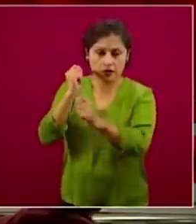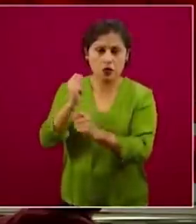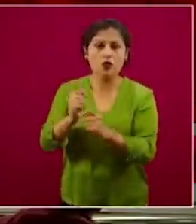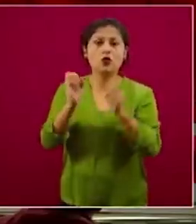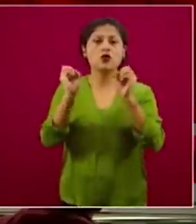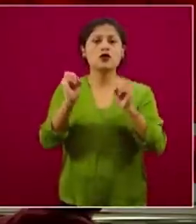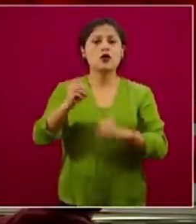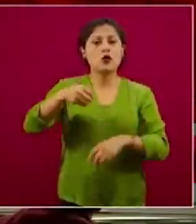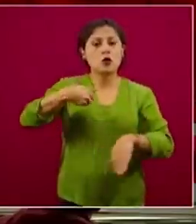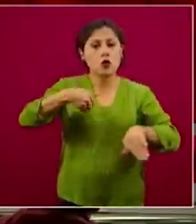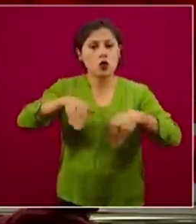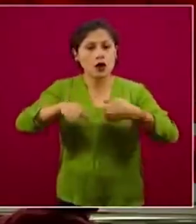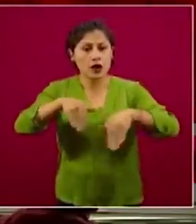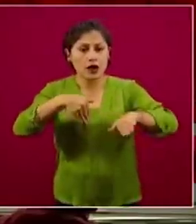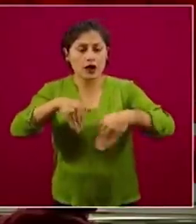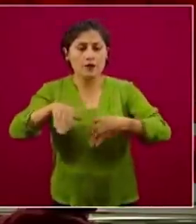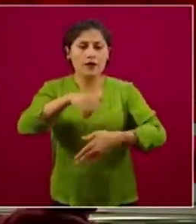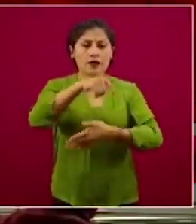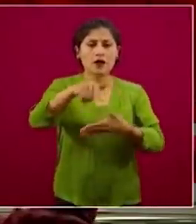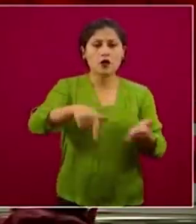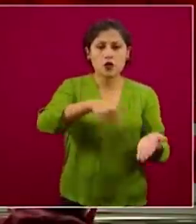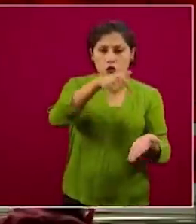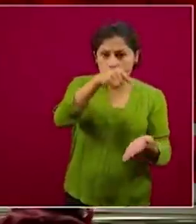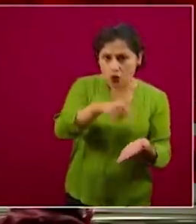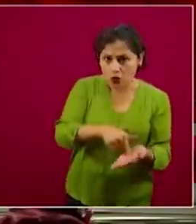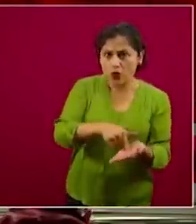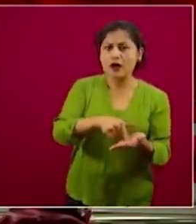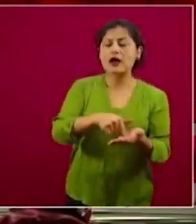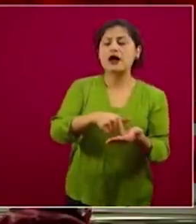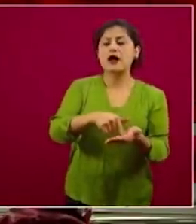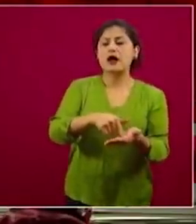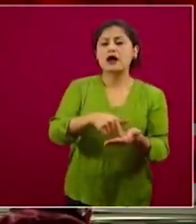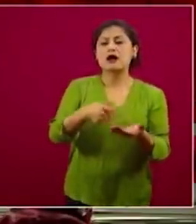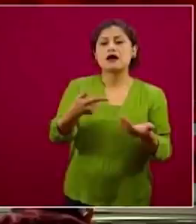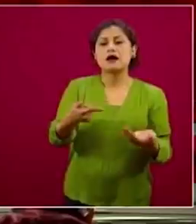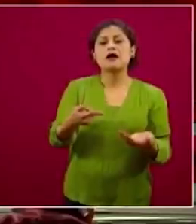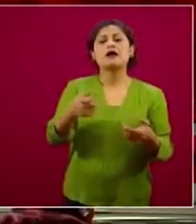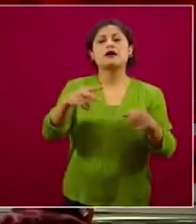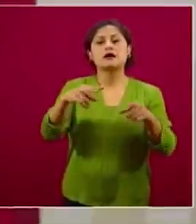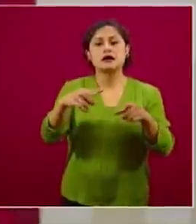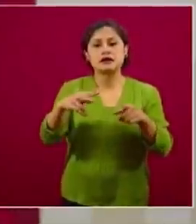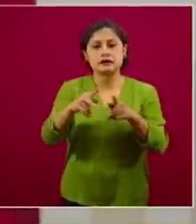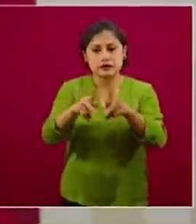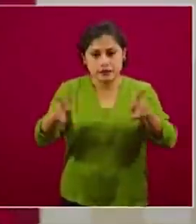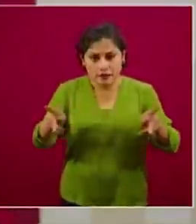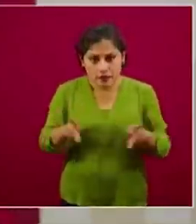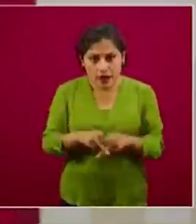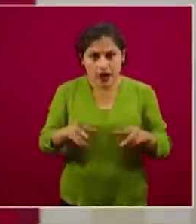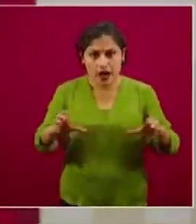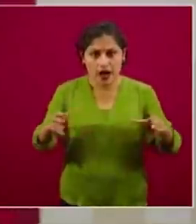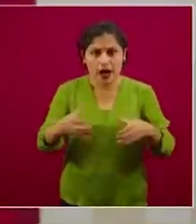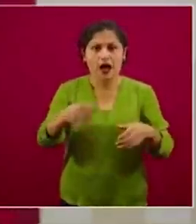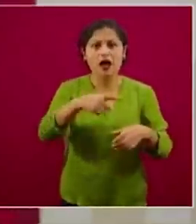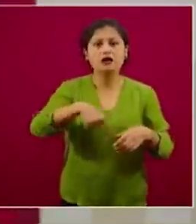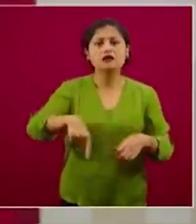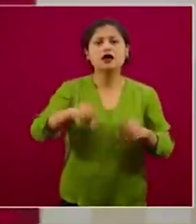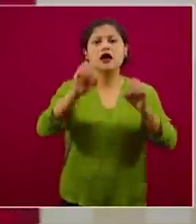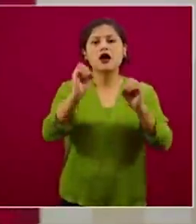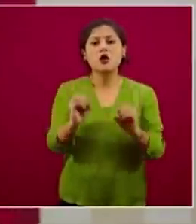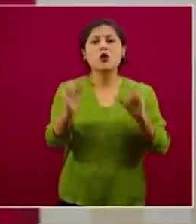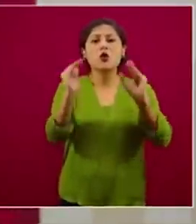calle, en las plazas públicas, en puntos de reunión que pudieran todavía permanecer abiertos, incluso en casa de